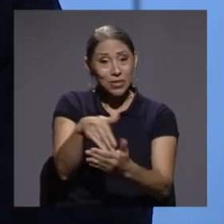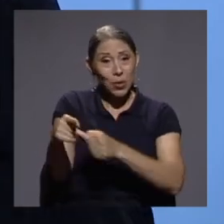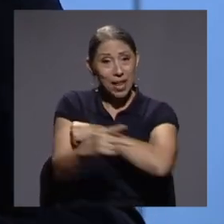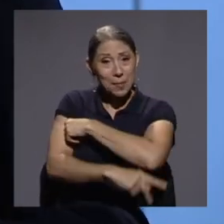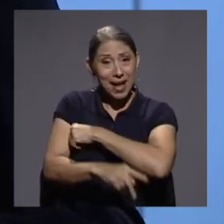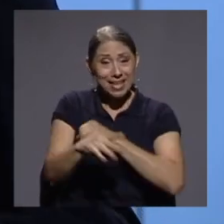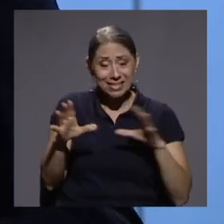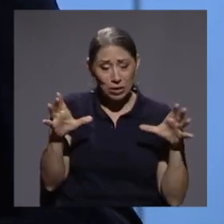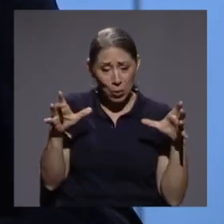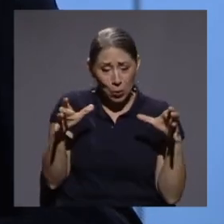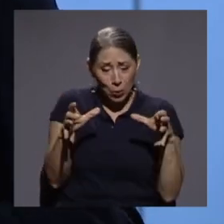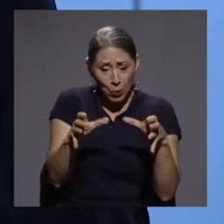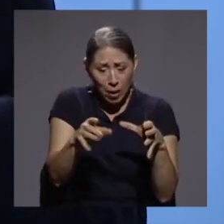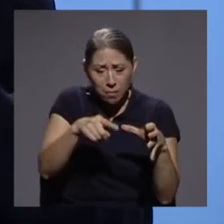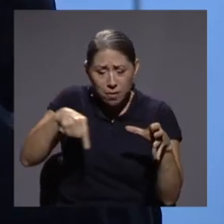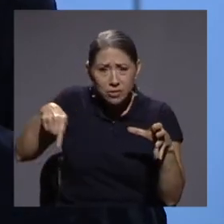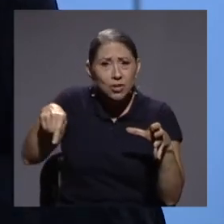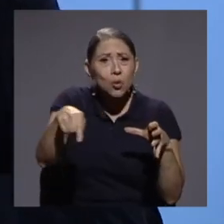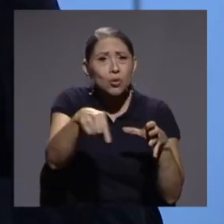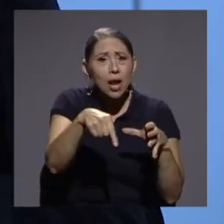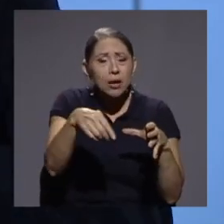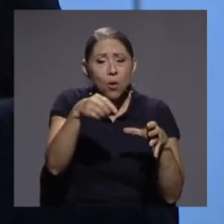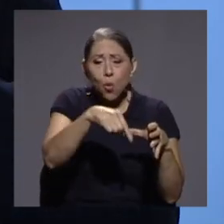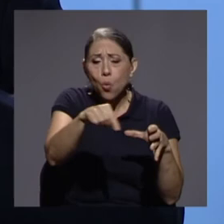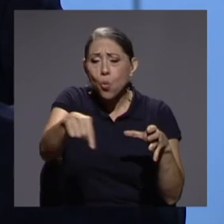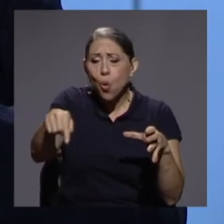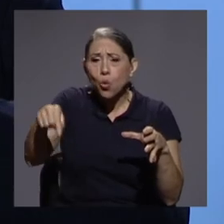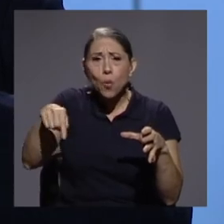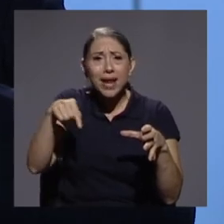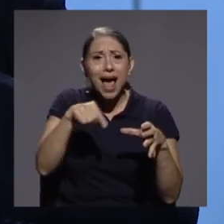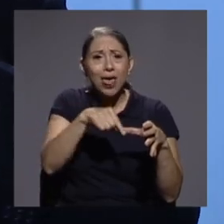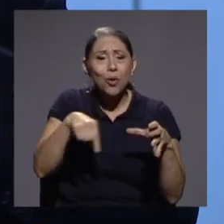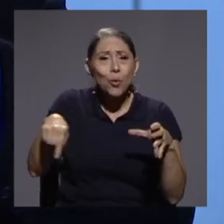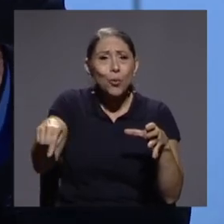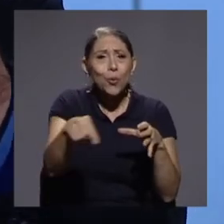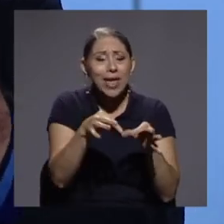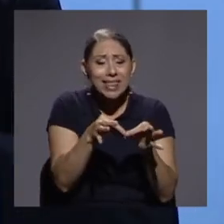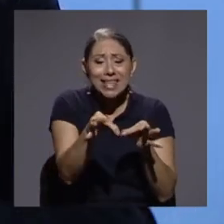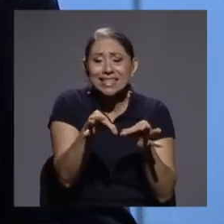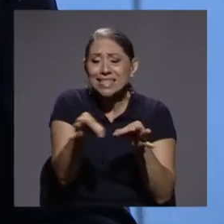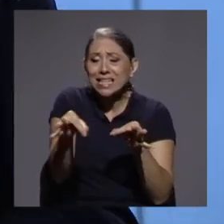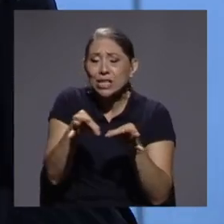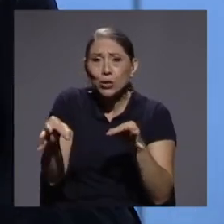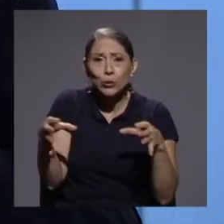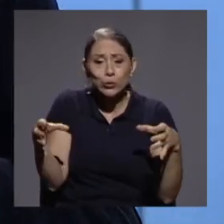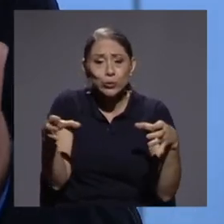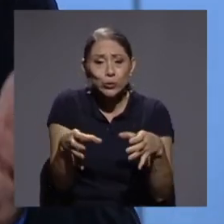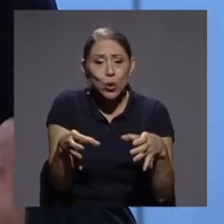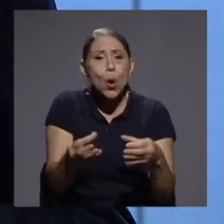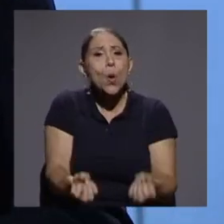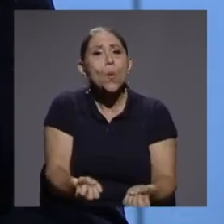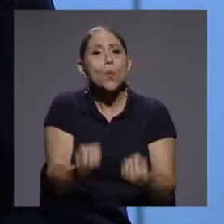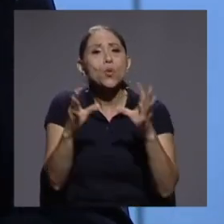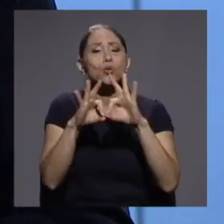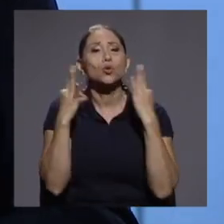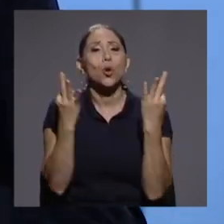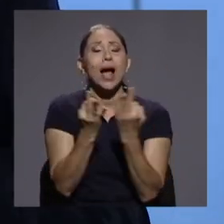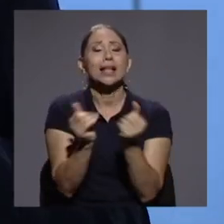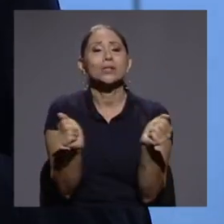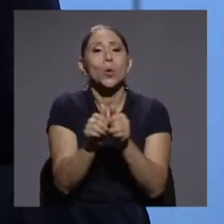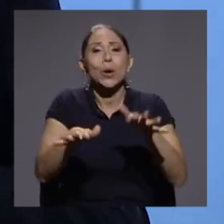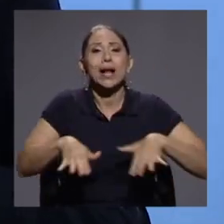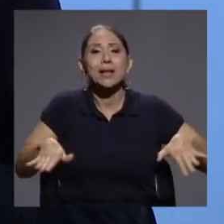conglomerado, pero esta vez de distritos con alta incidencia de hogares con climas educativos altos.